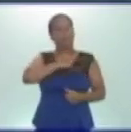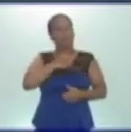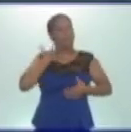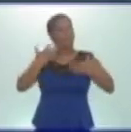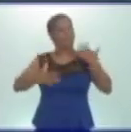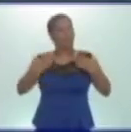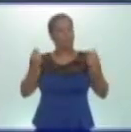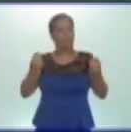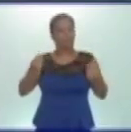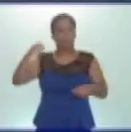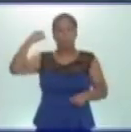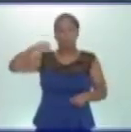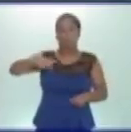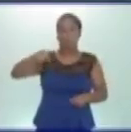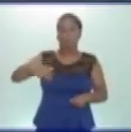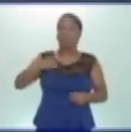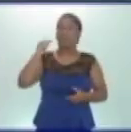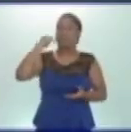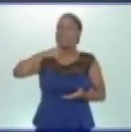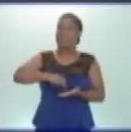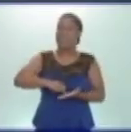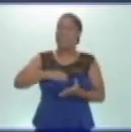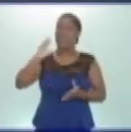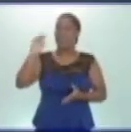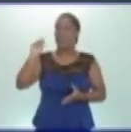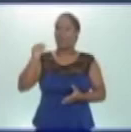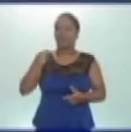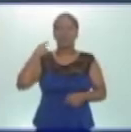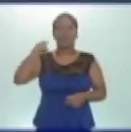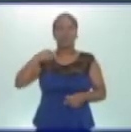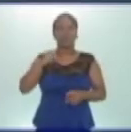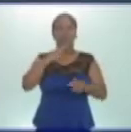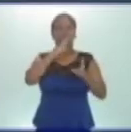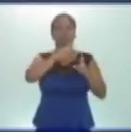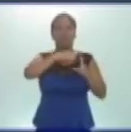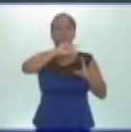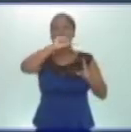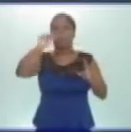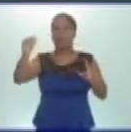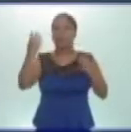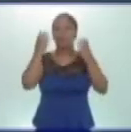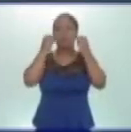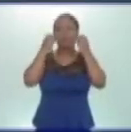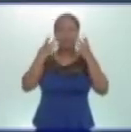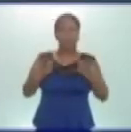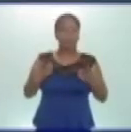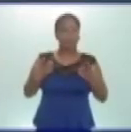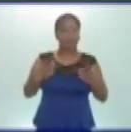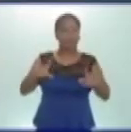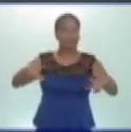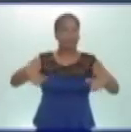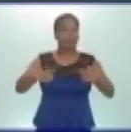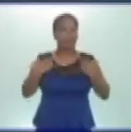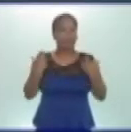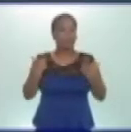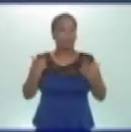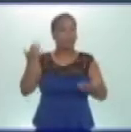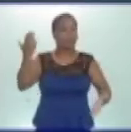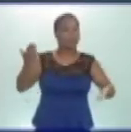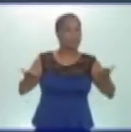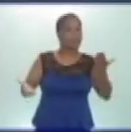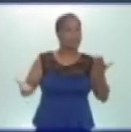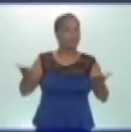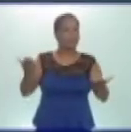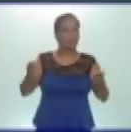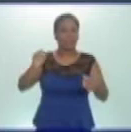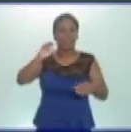Hoy estaremos hablando de un tema muy importante que hay que cumplir balanceadamente desde